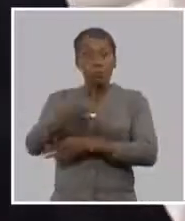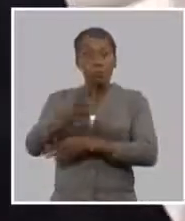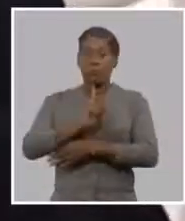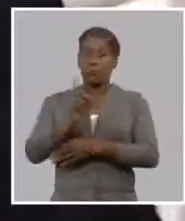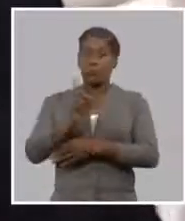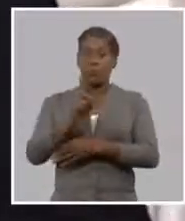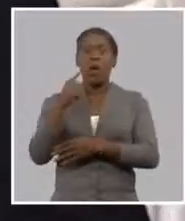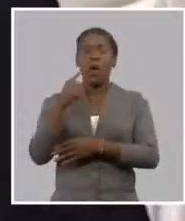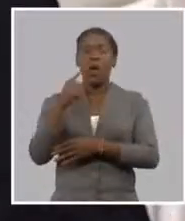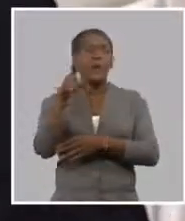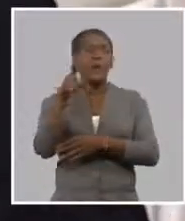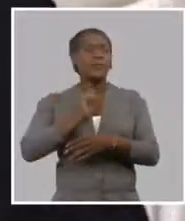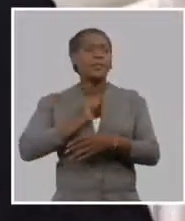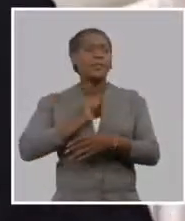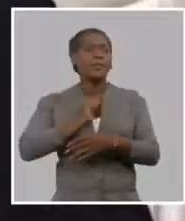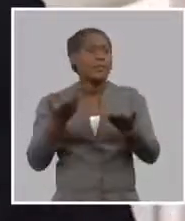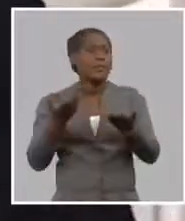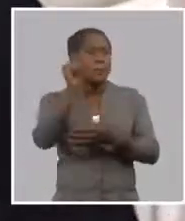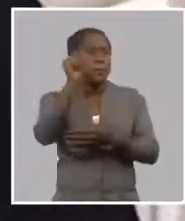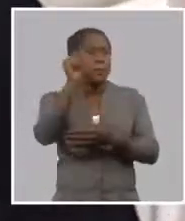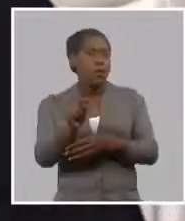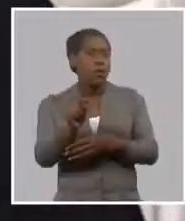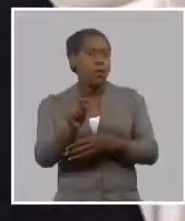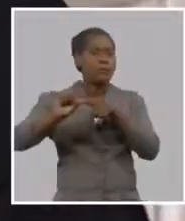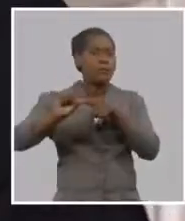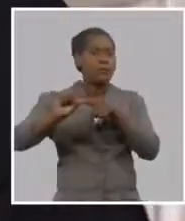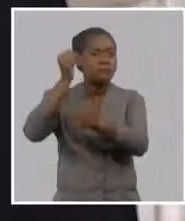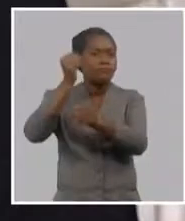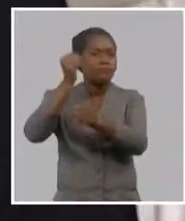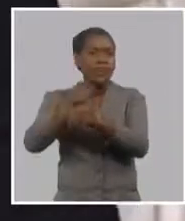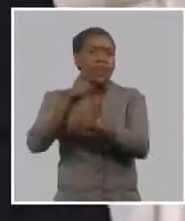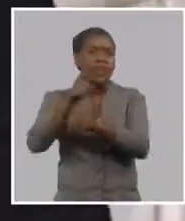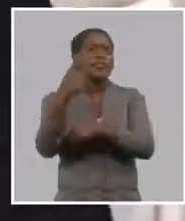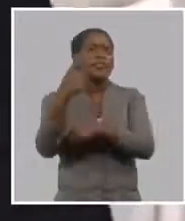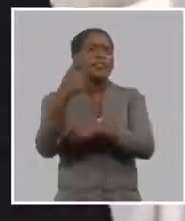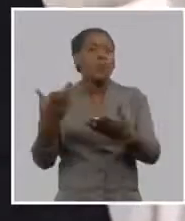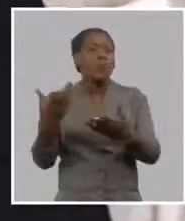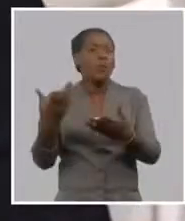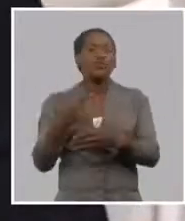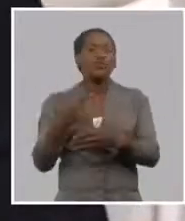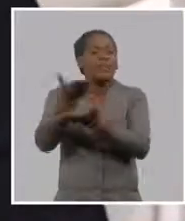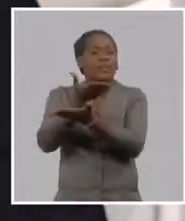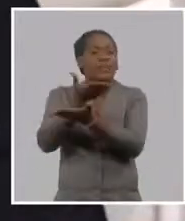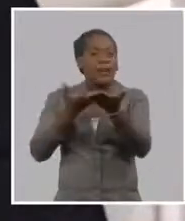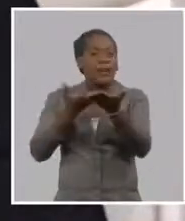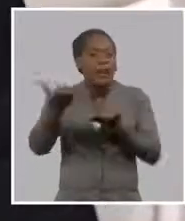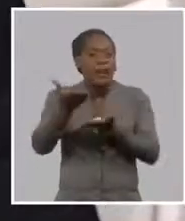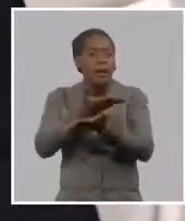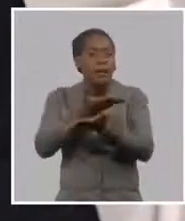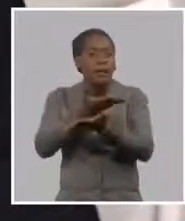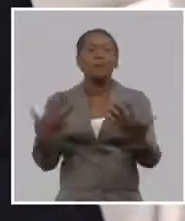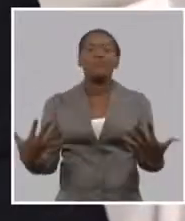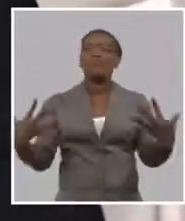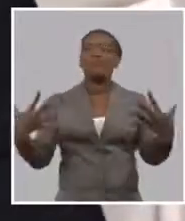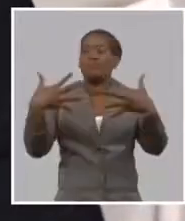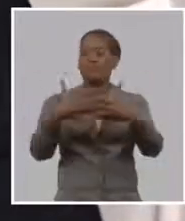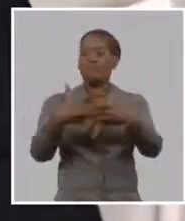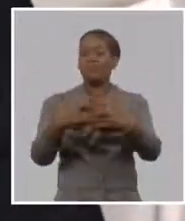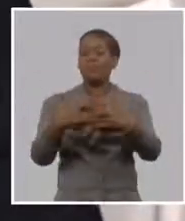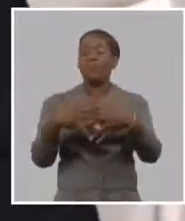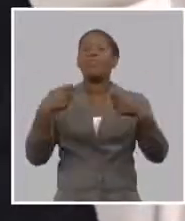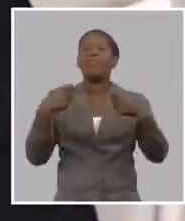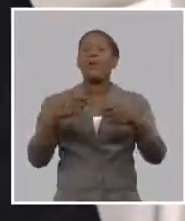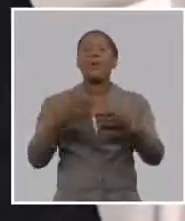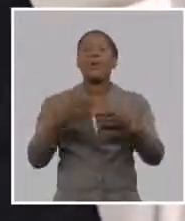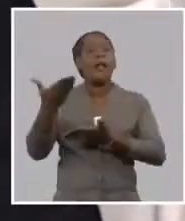es lo correcto porque está puesto en un procedimiento ese procedimiento puede modificarse y nosotros tenemos que entender que al final estamos concluyendo una negociación entre dos